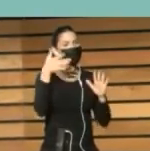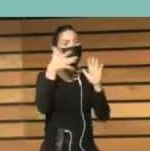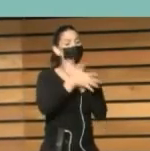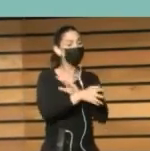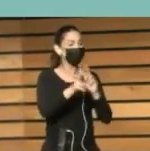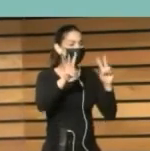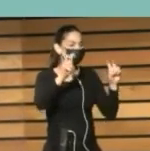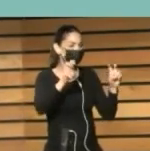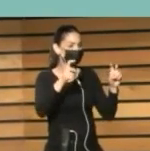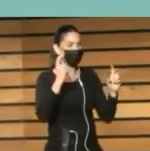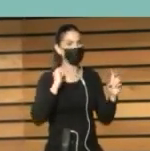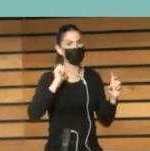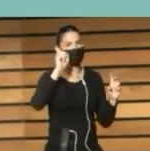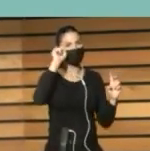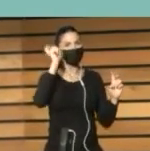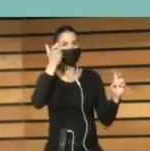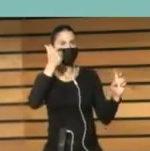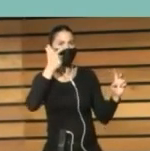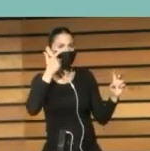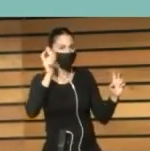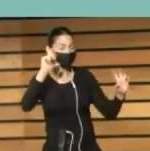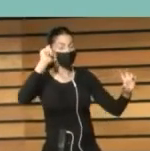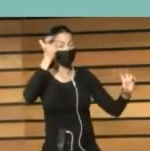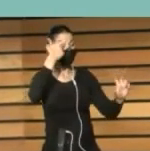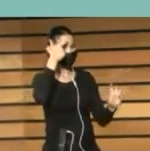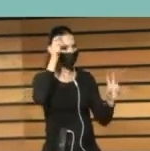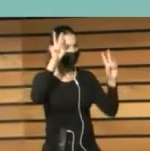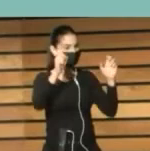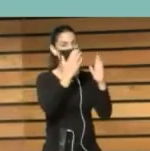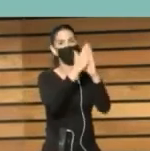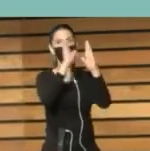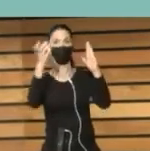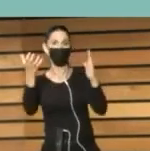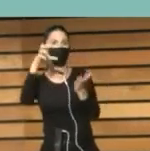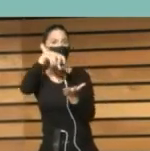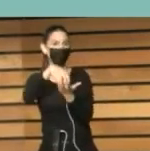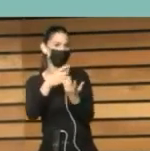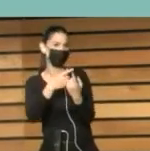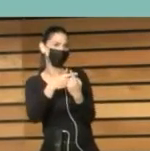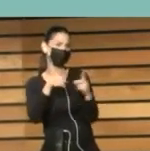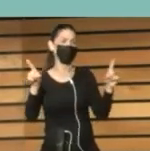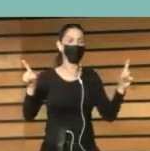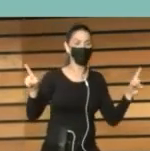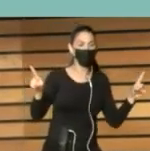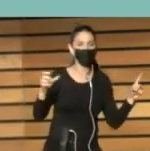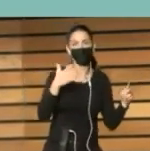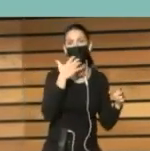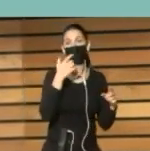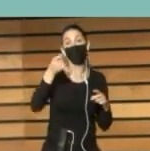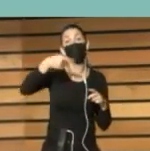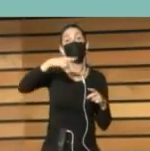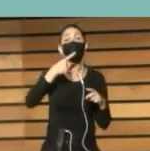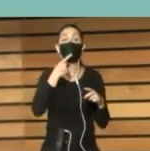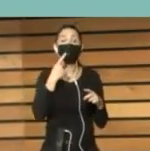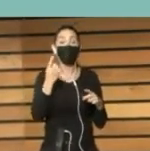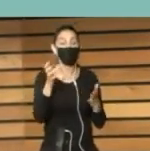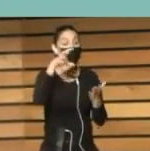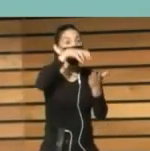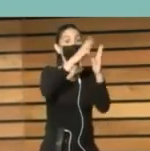nuestra concepción De la biblioteca De una manera Distinta Cuando hable usted De que las bibliotecas No son espacios Terceros